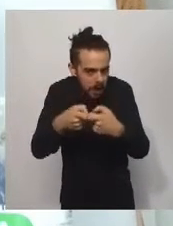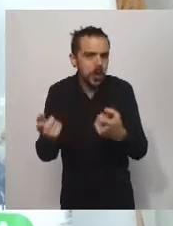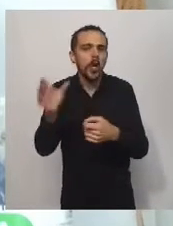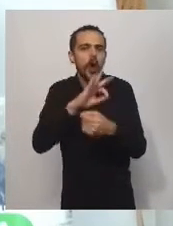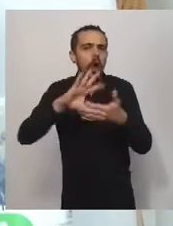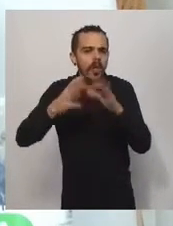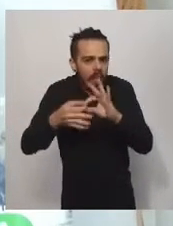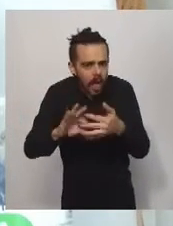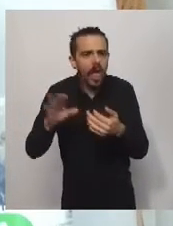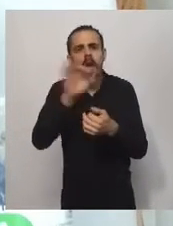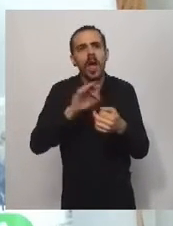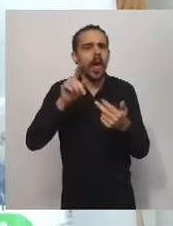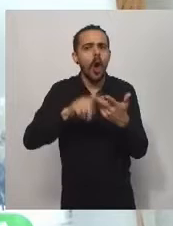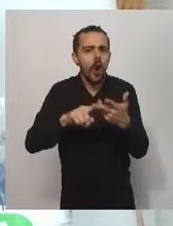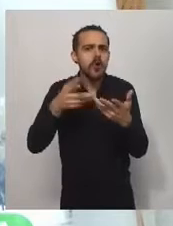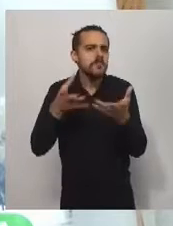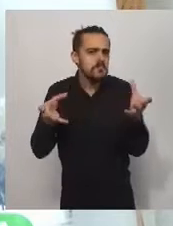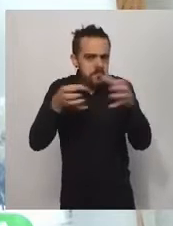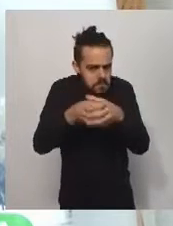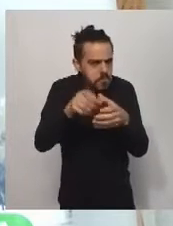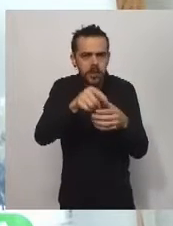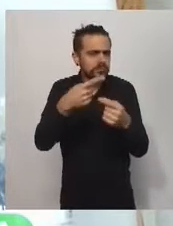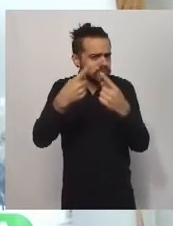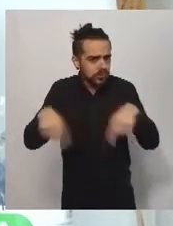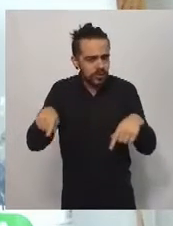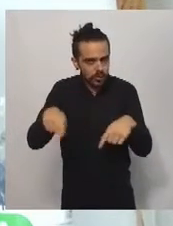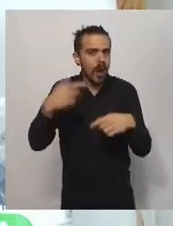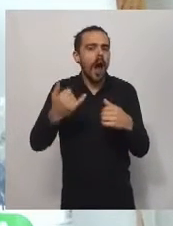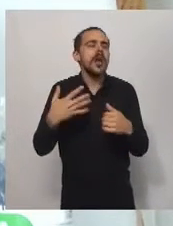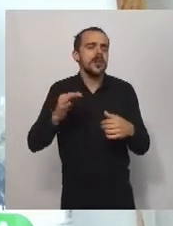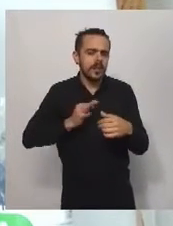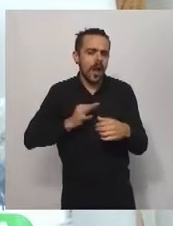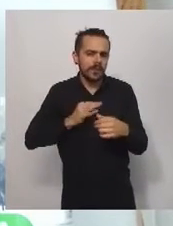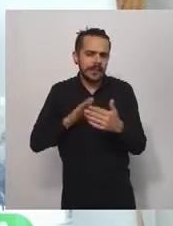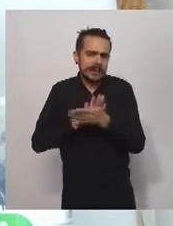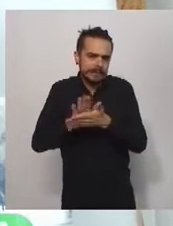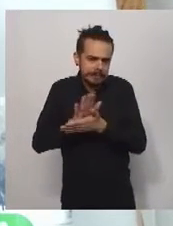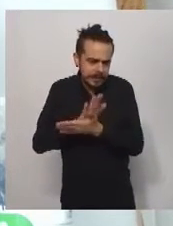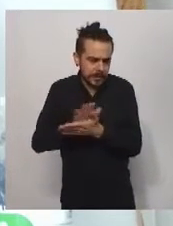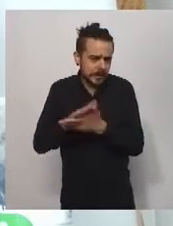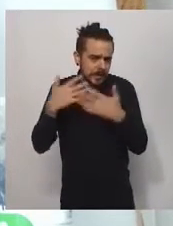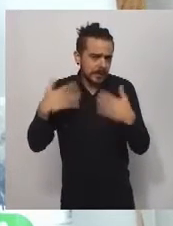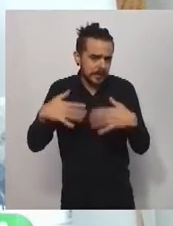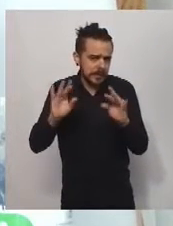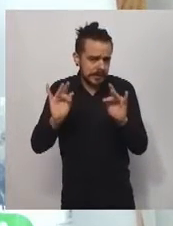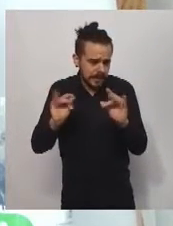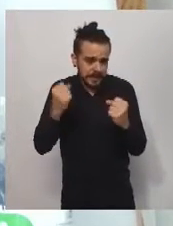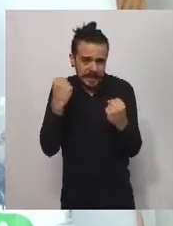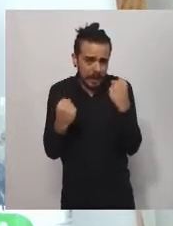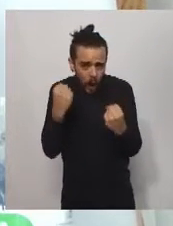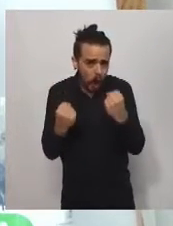ligas, federaciones, y que están pasando por una compleja situación que todos conocemos, pero vale la pena